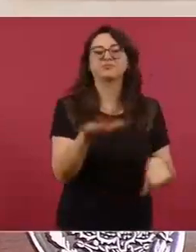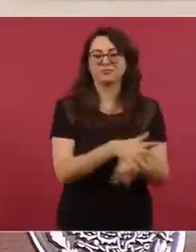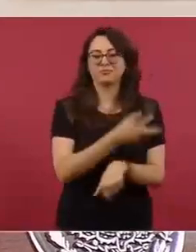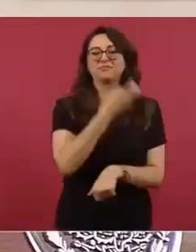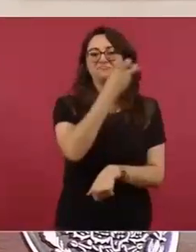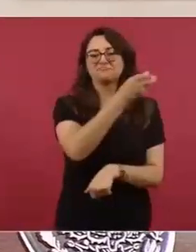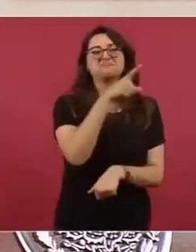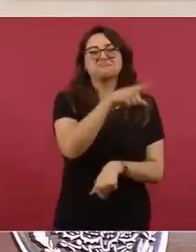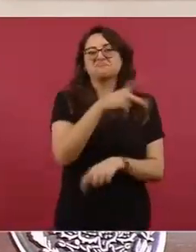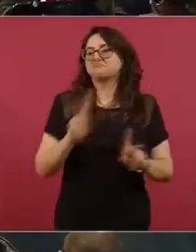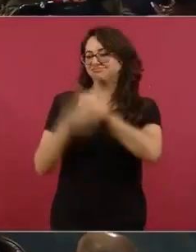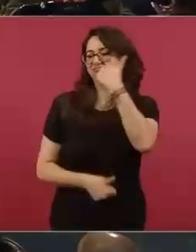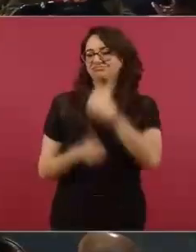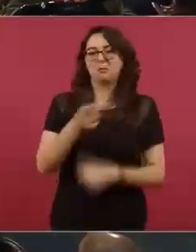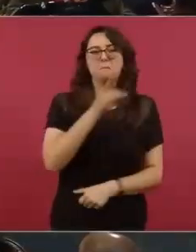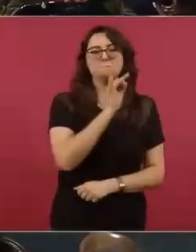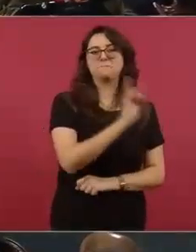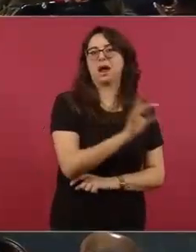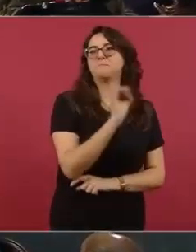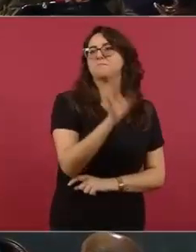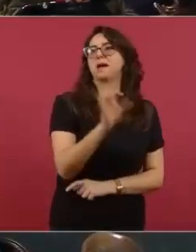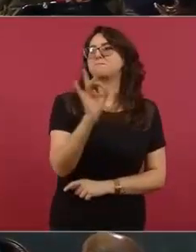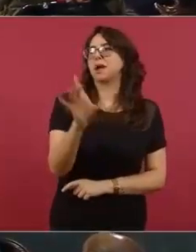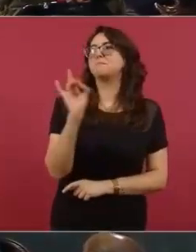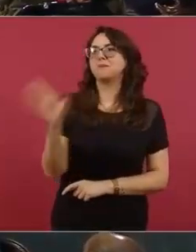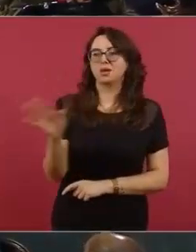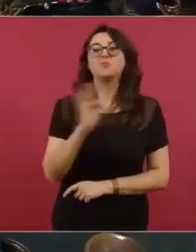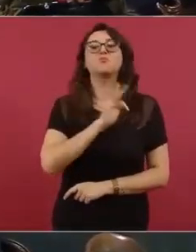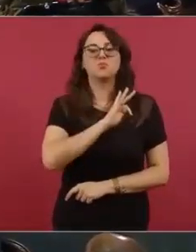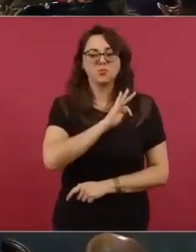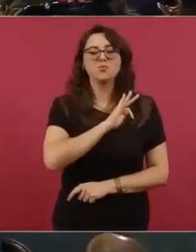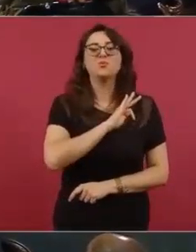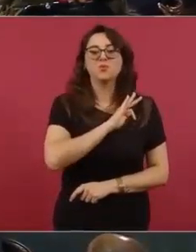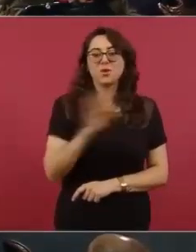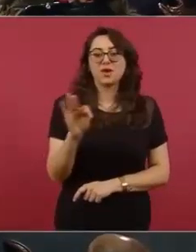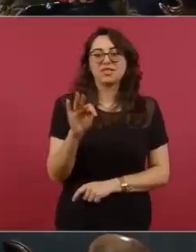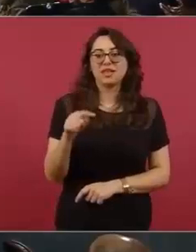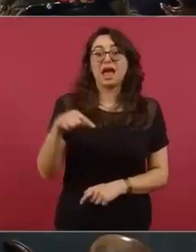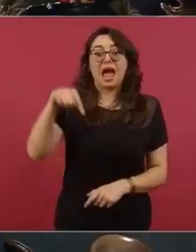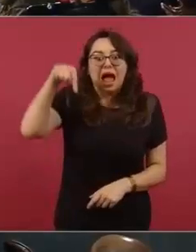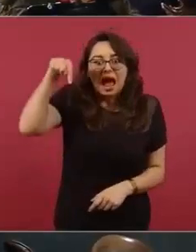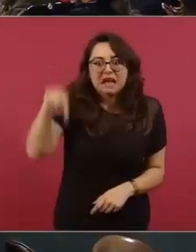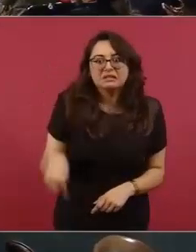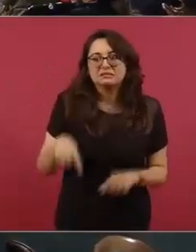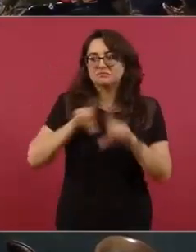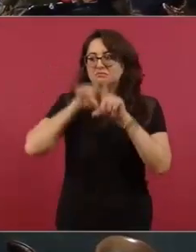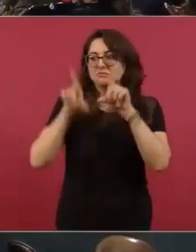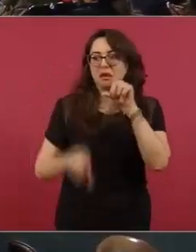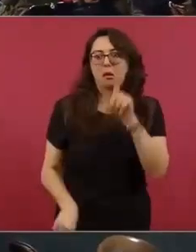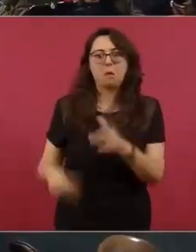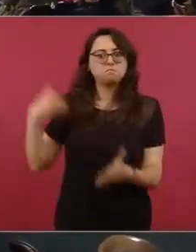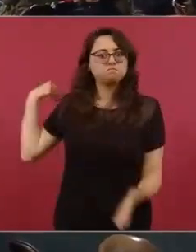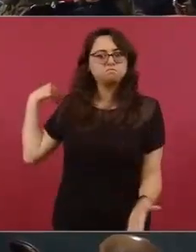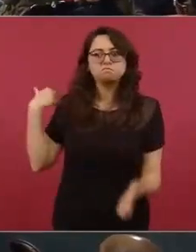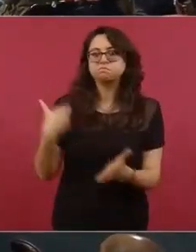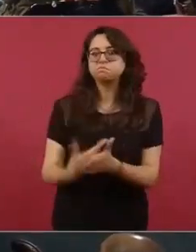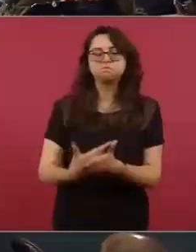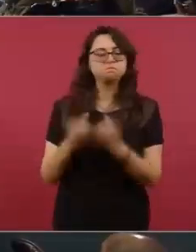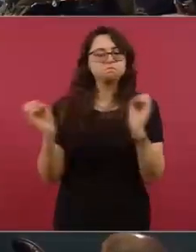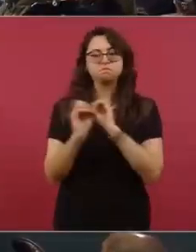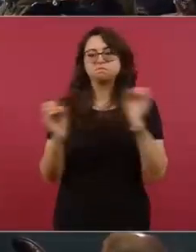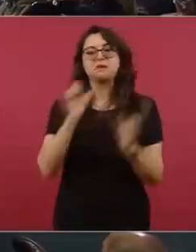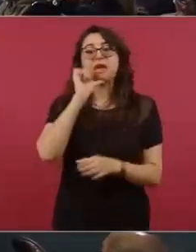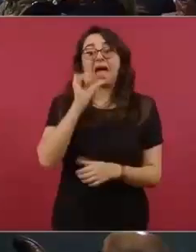porque aquí en México hasta ahora es que estamos